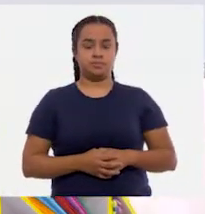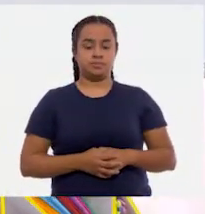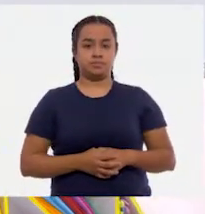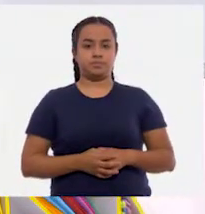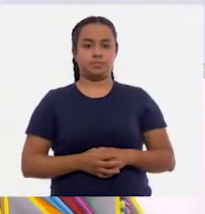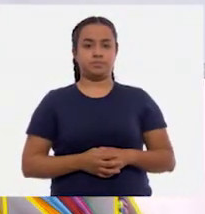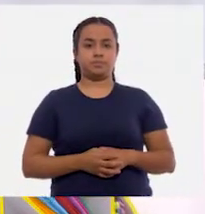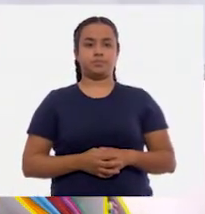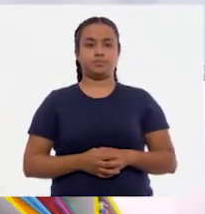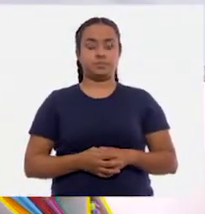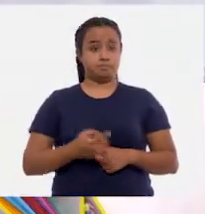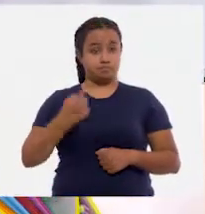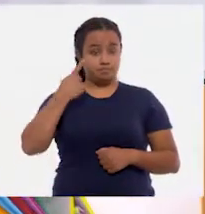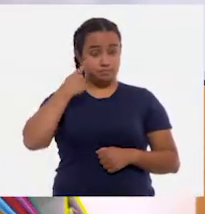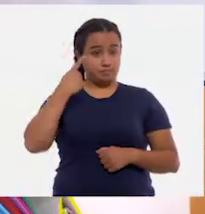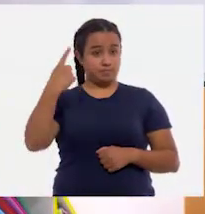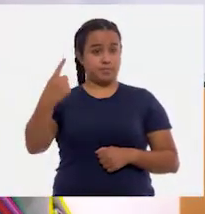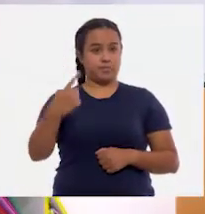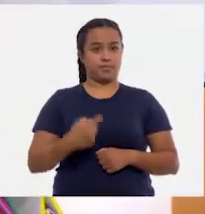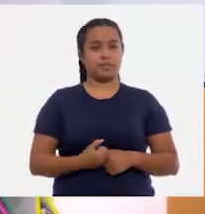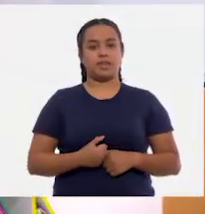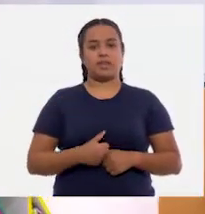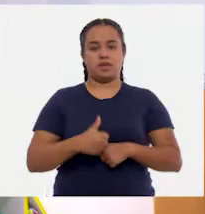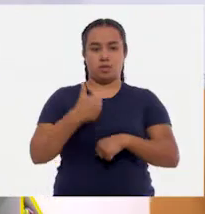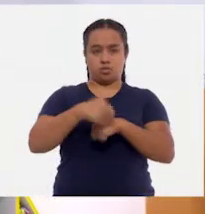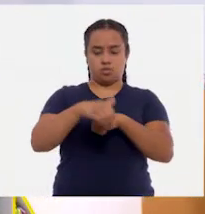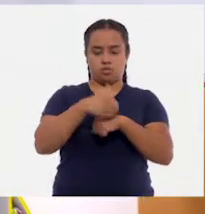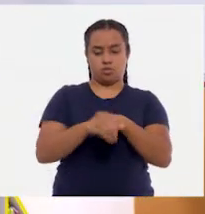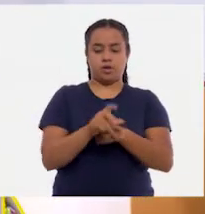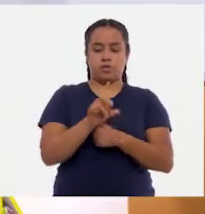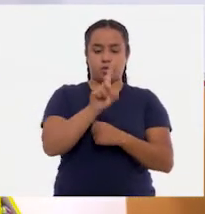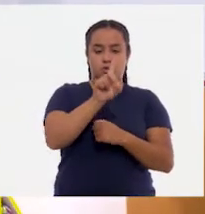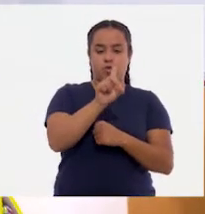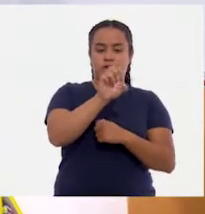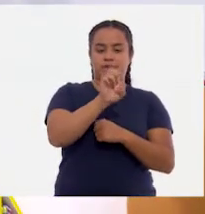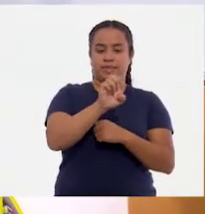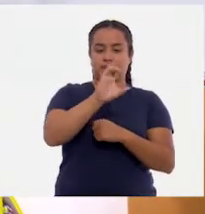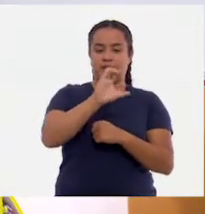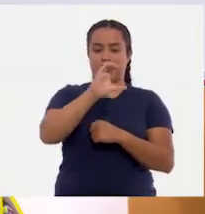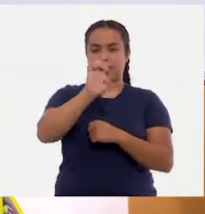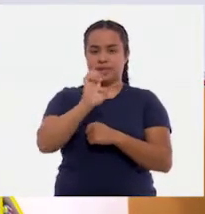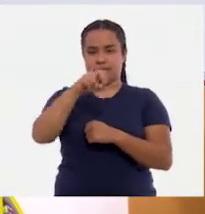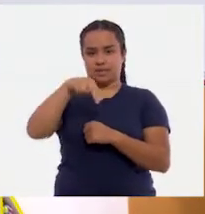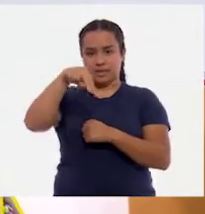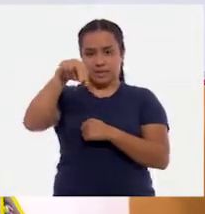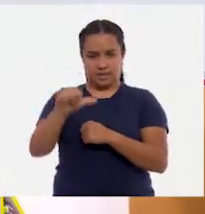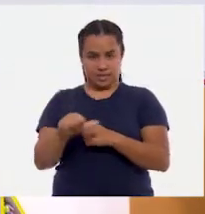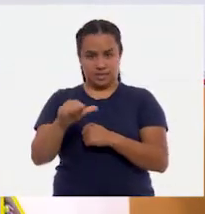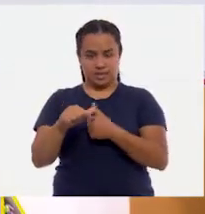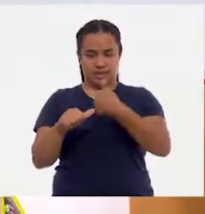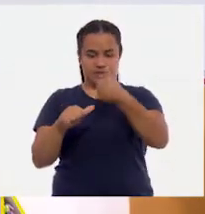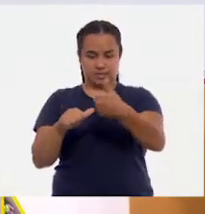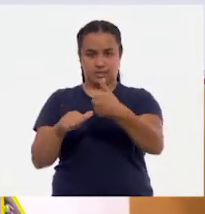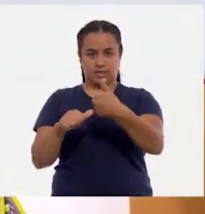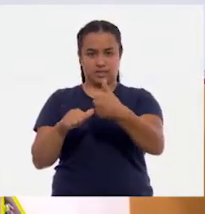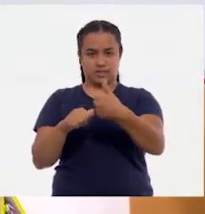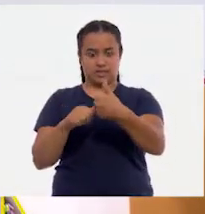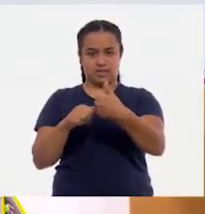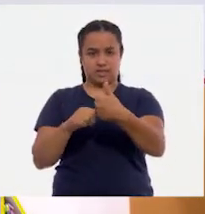Aquí está la decena o seis decenas que le salieron a Alexa y